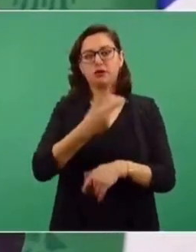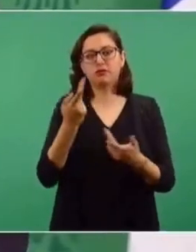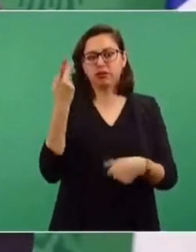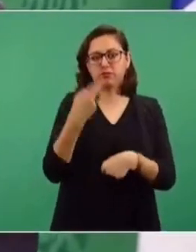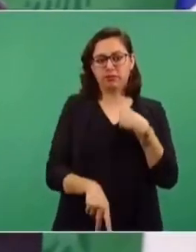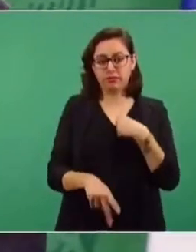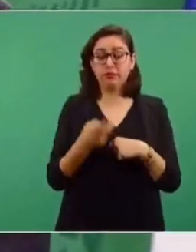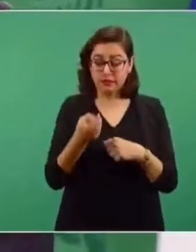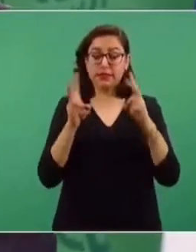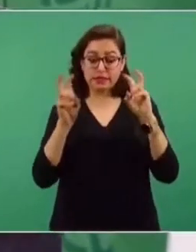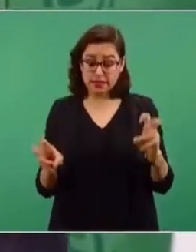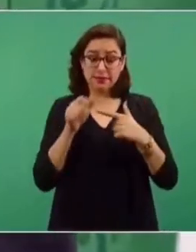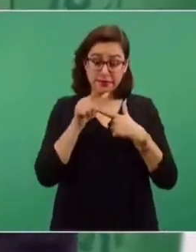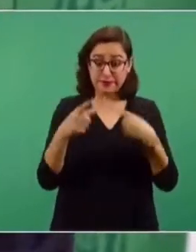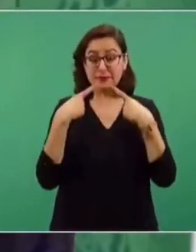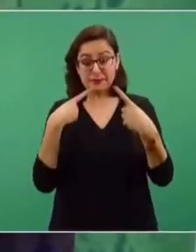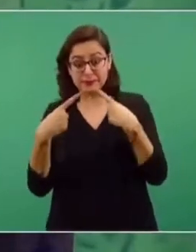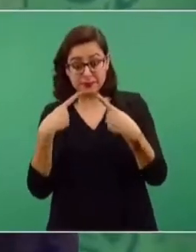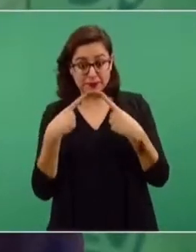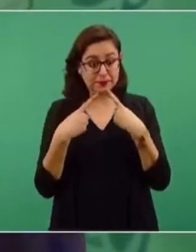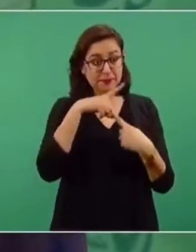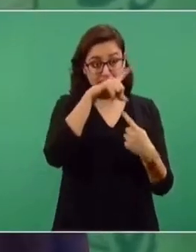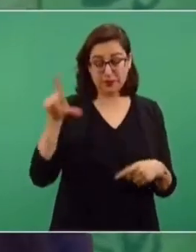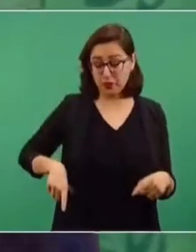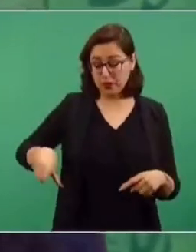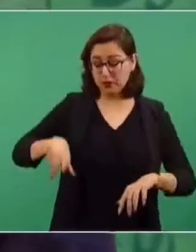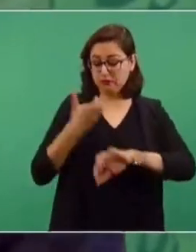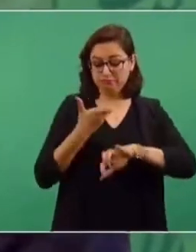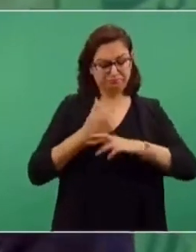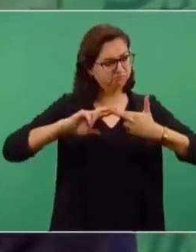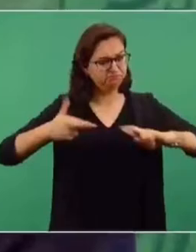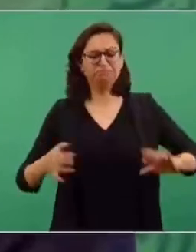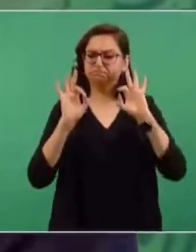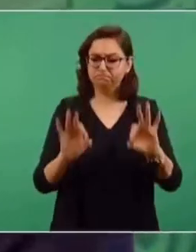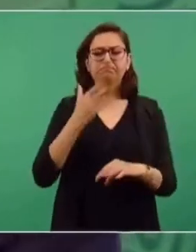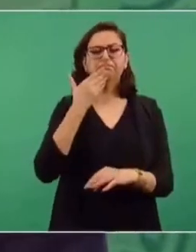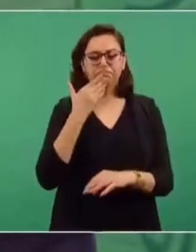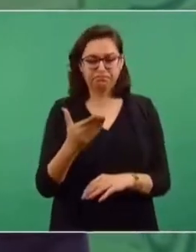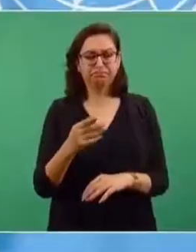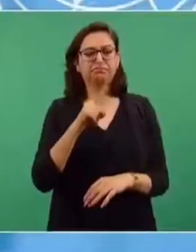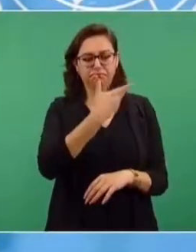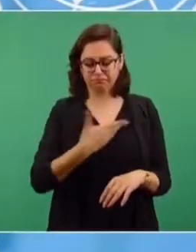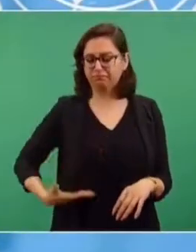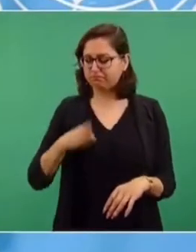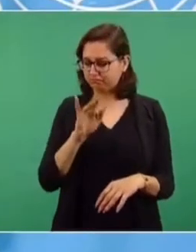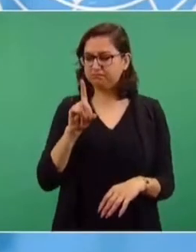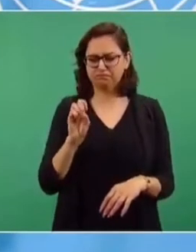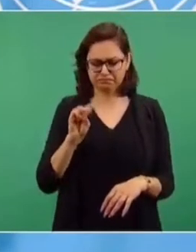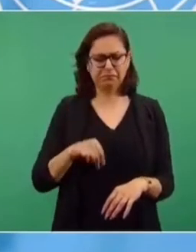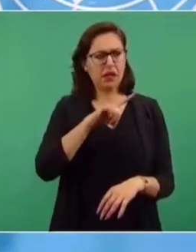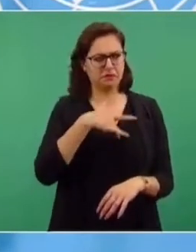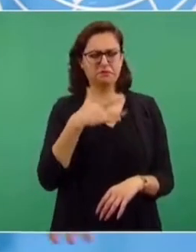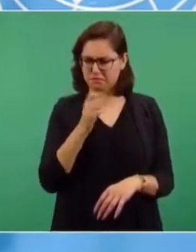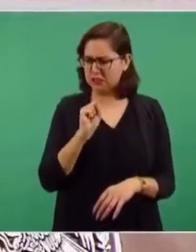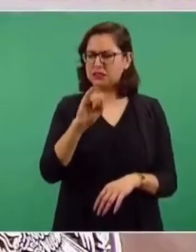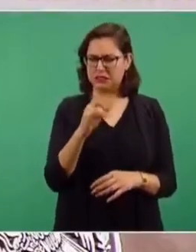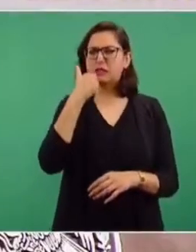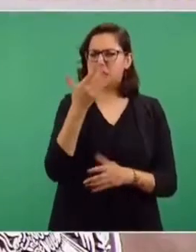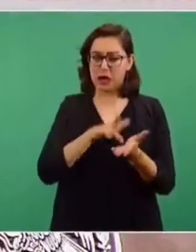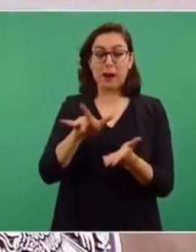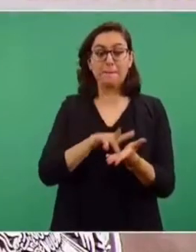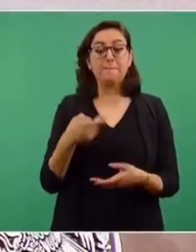seguir tratando con el gobierno de Estados Unidos. Entonces, es muy buena la relación con el gobierno de Estados Unidos, hay muy buena voluntad de parte del presidente Biden, pero